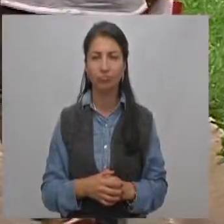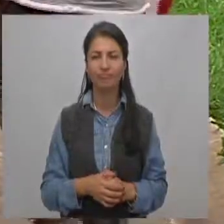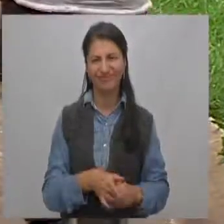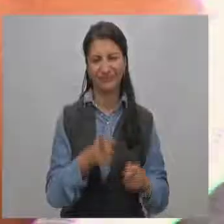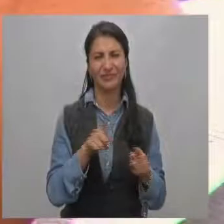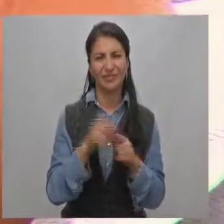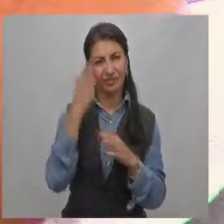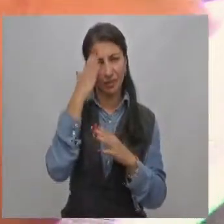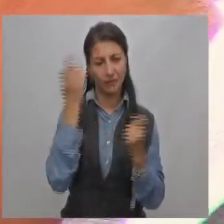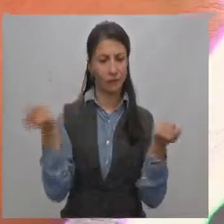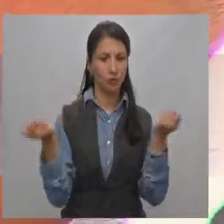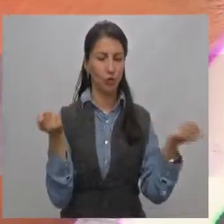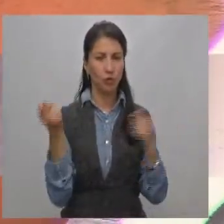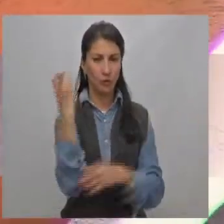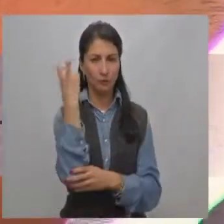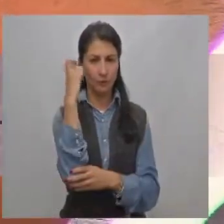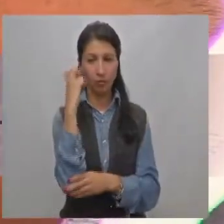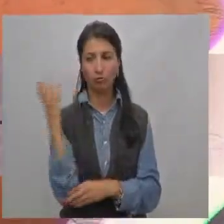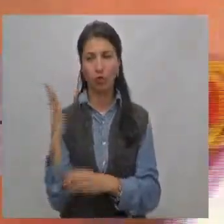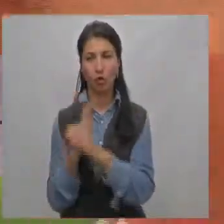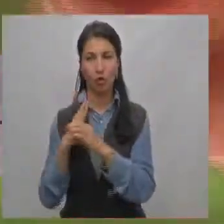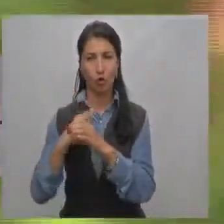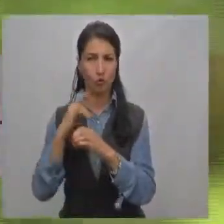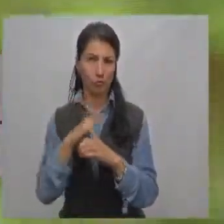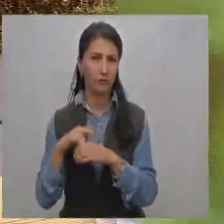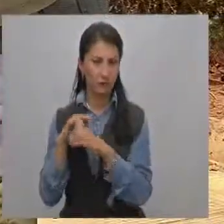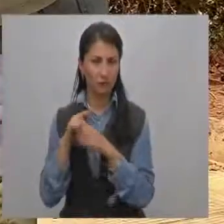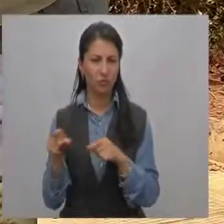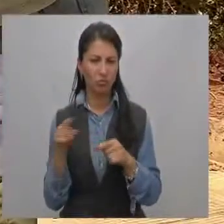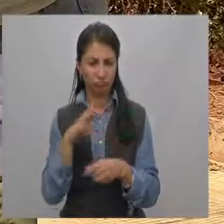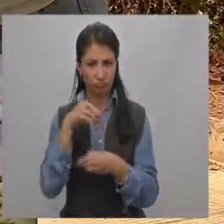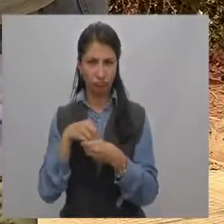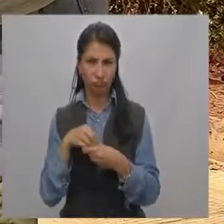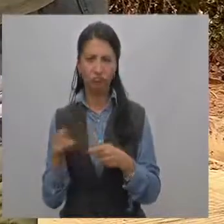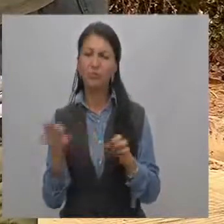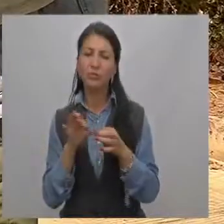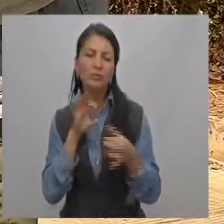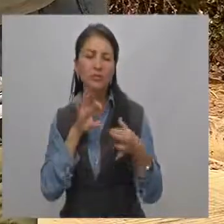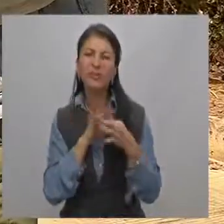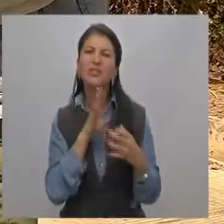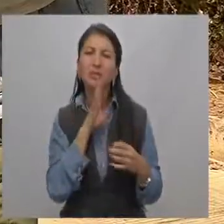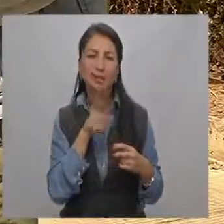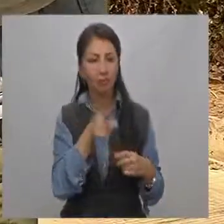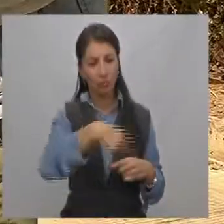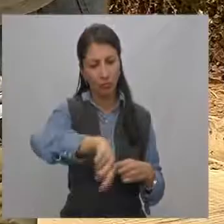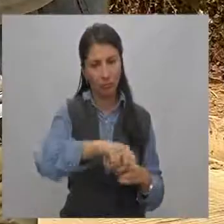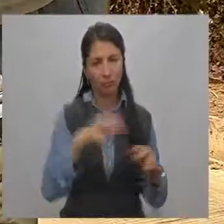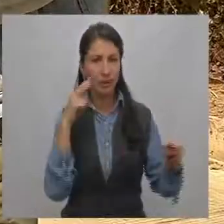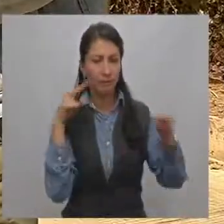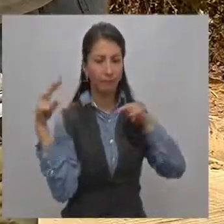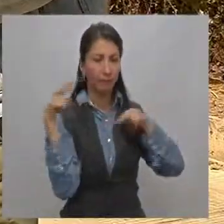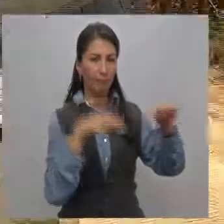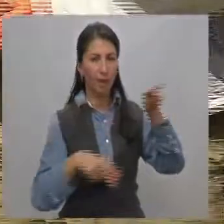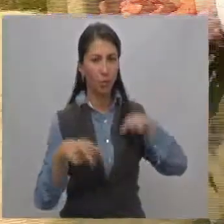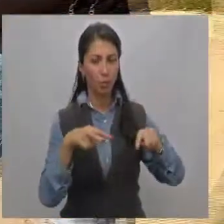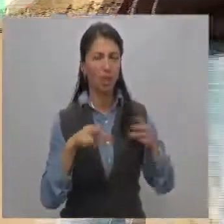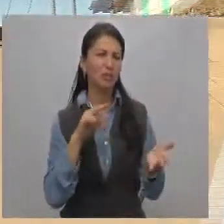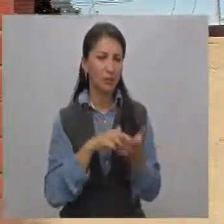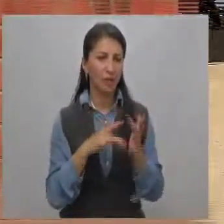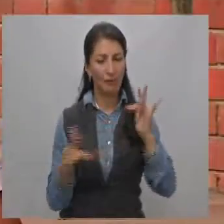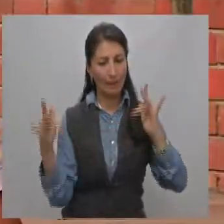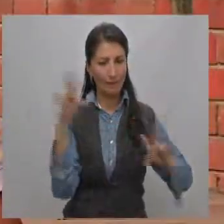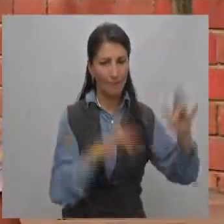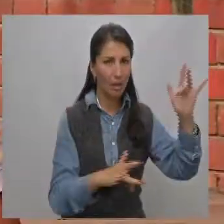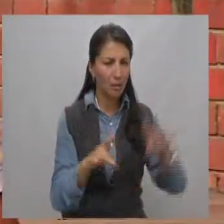En el ejercicio del control fiscal, la Contraloría General de la República cuenta con un valioso aliado, el control participativo,